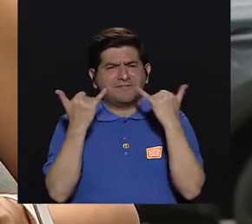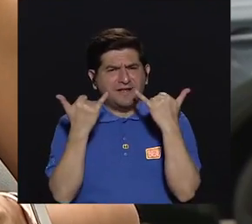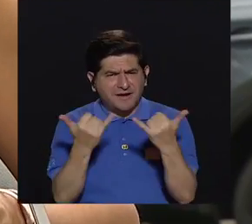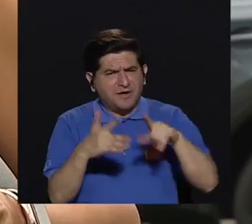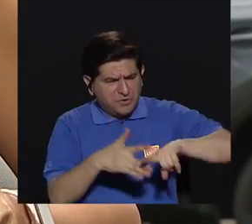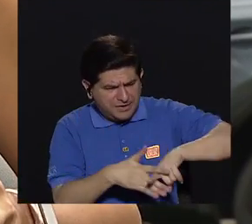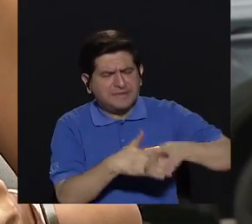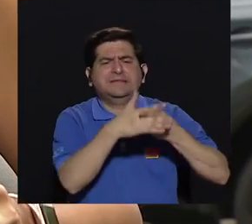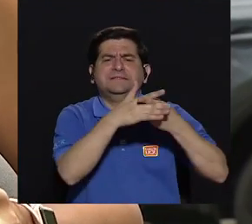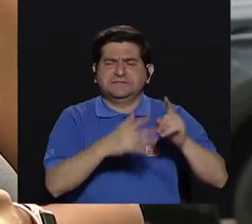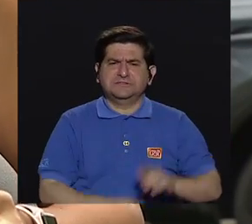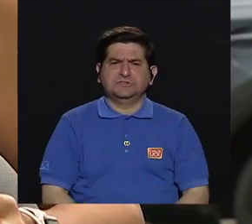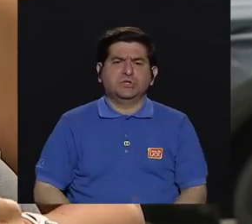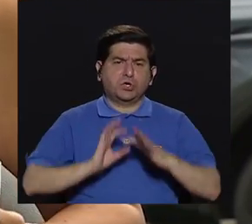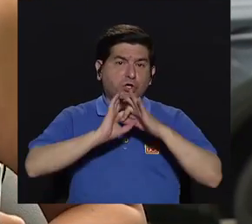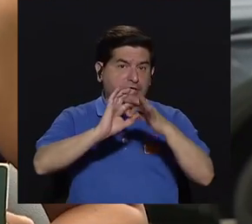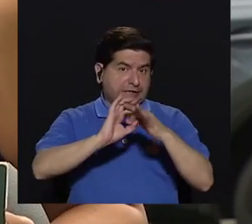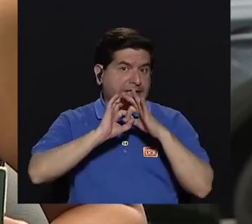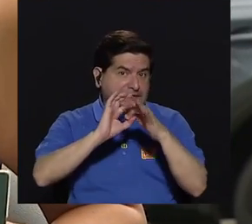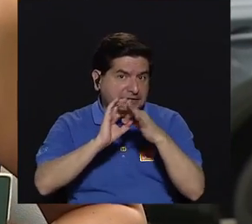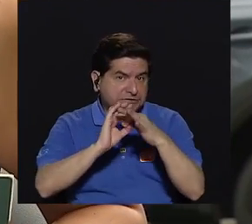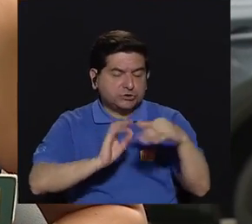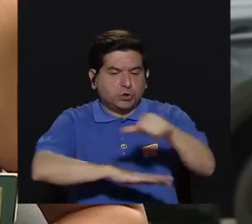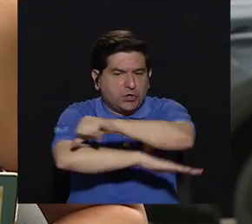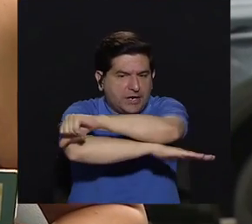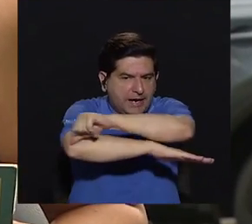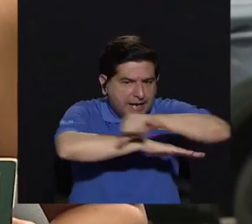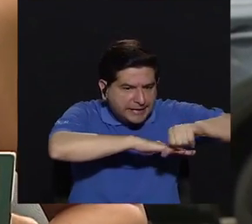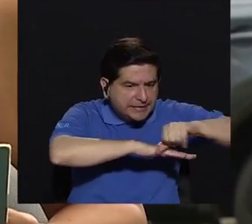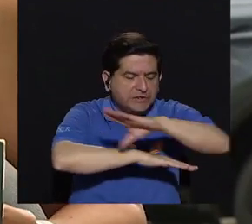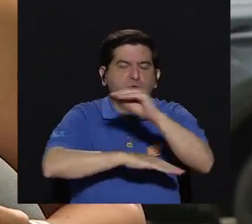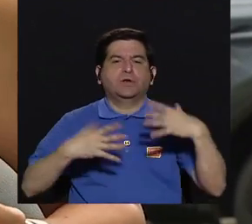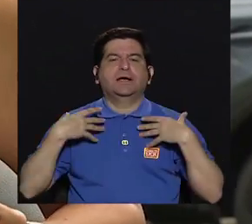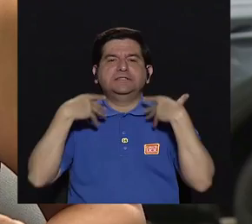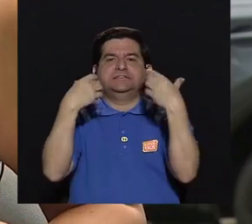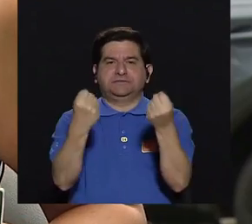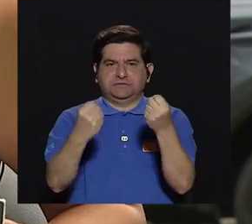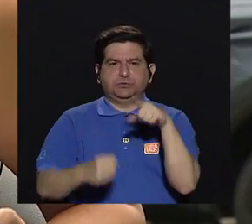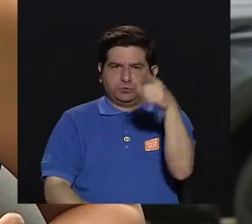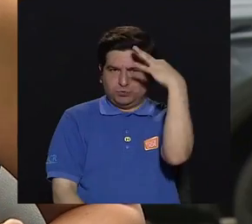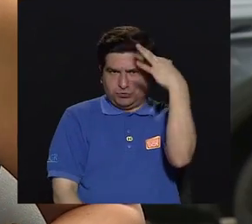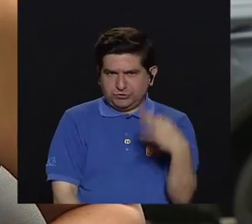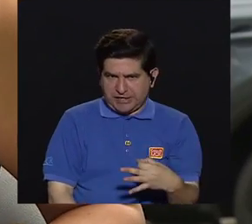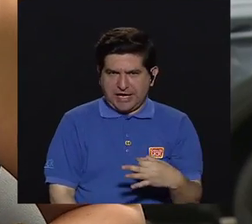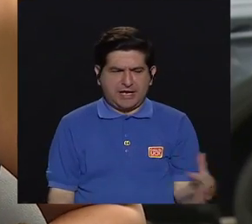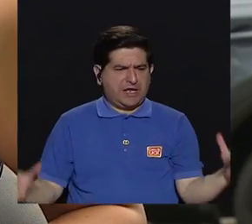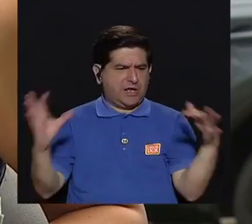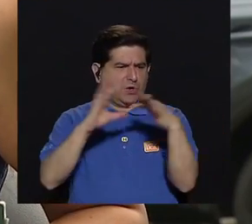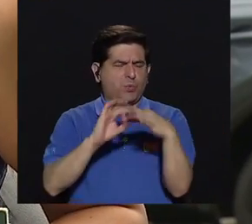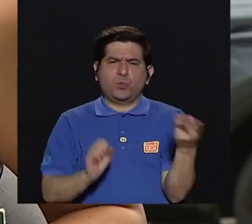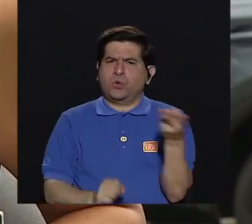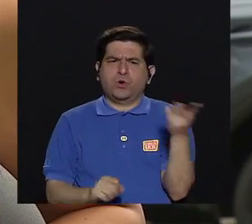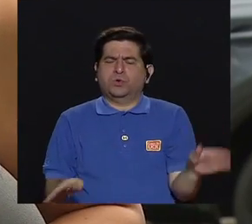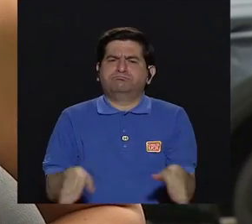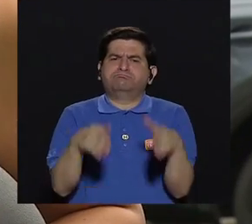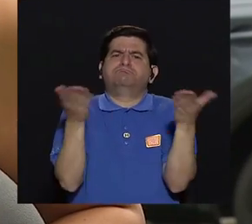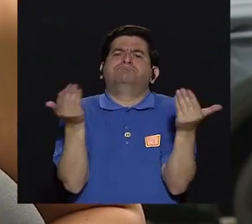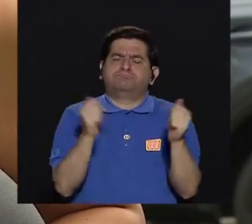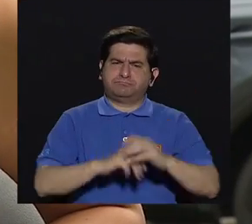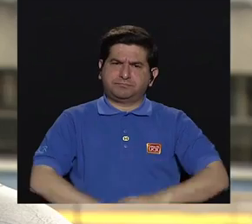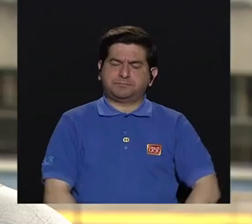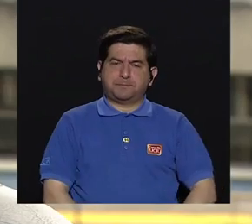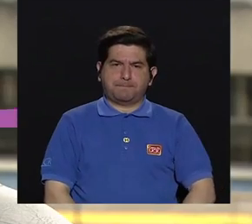poco para iniciar de la relación entre la arquitectura y la salud. ¿Cómo cree usted que se unen estas dos áreas?